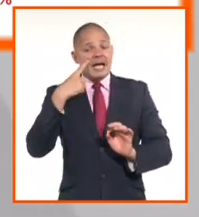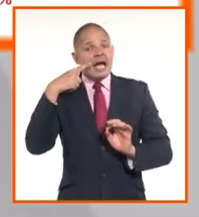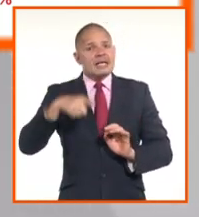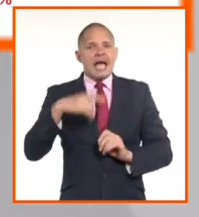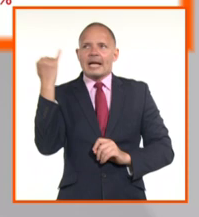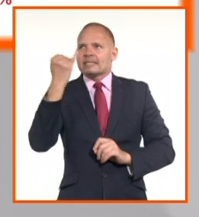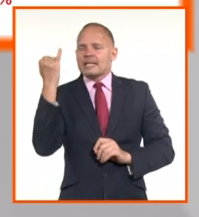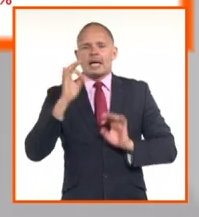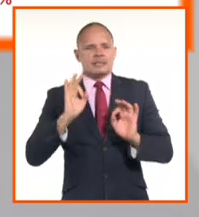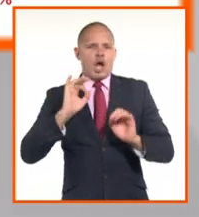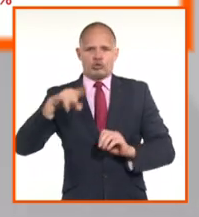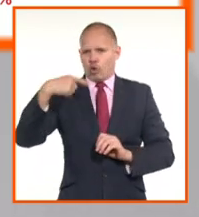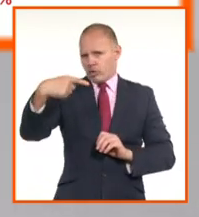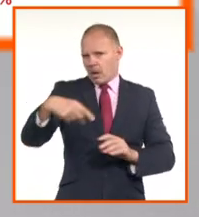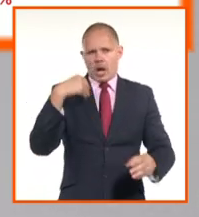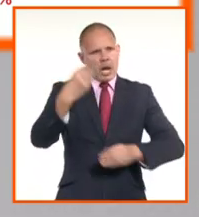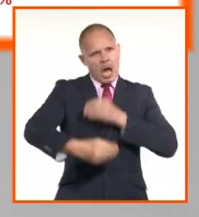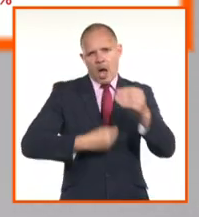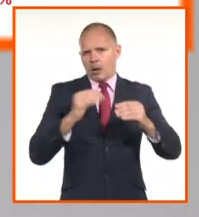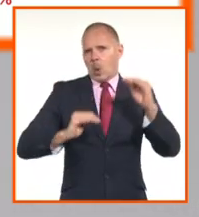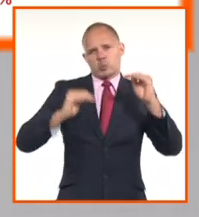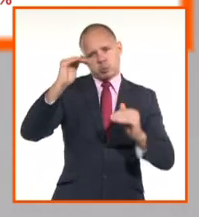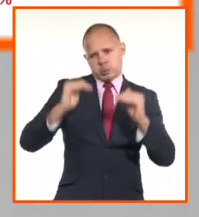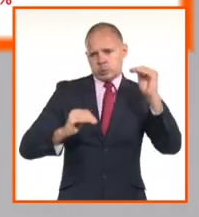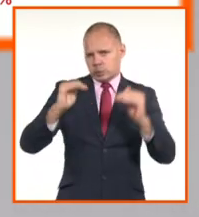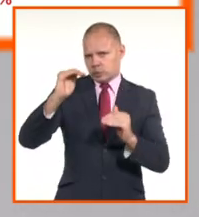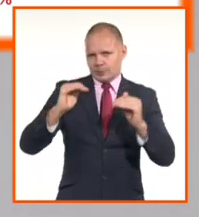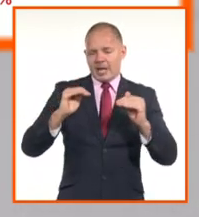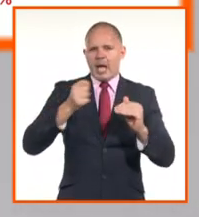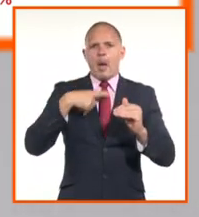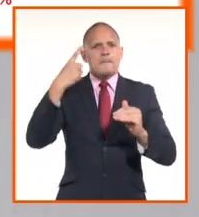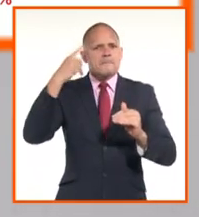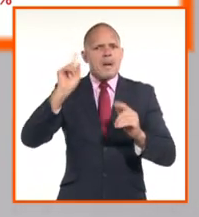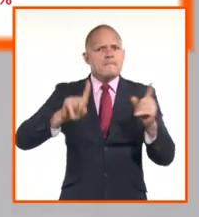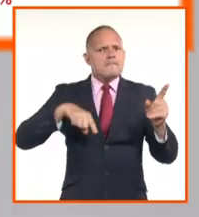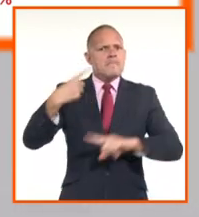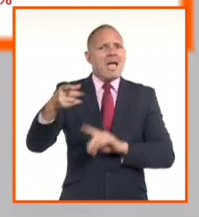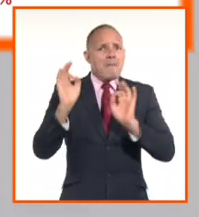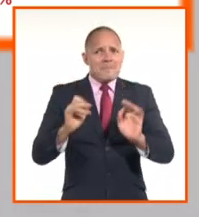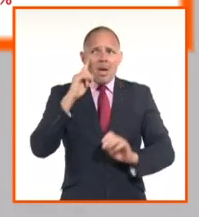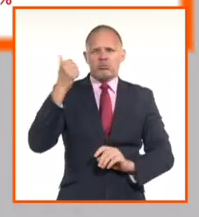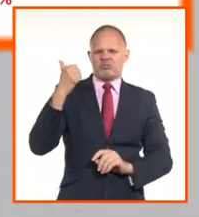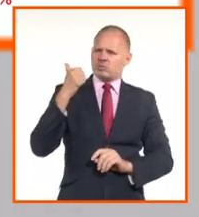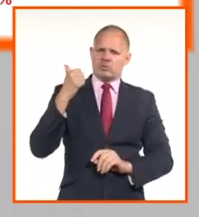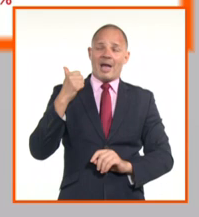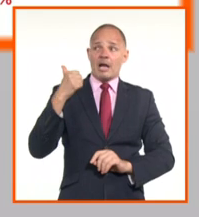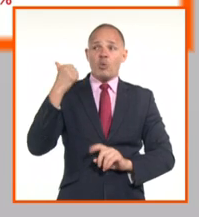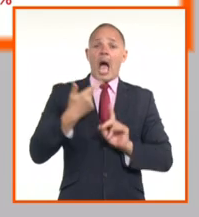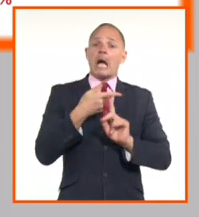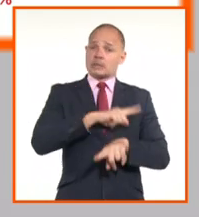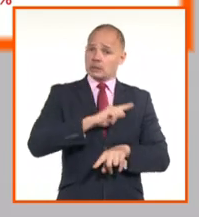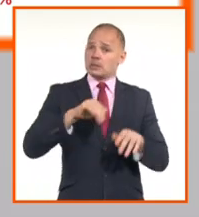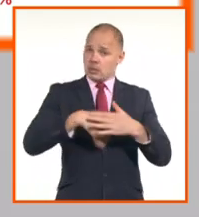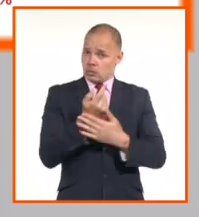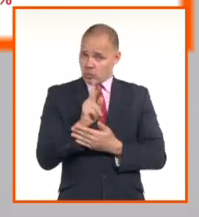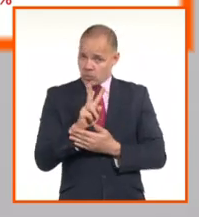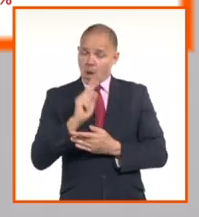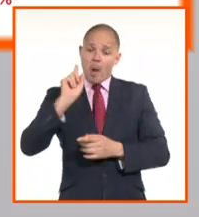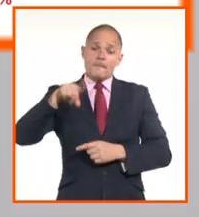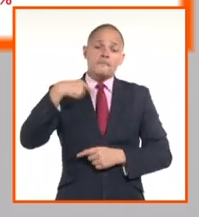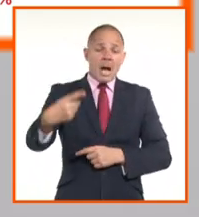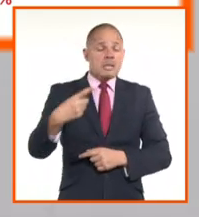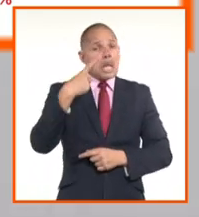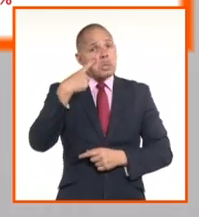mueve diariamente, por tanto, mañana no será este, será otro. Este es un ejemplo tan solo para ilustrar. Y entonces vamos